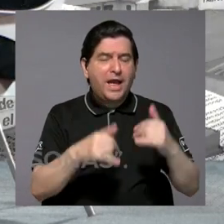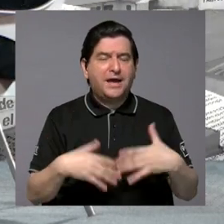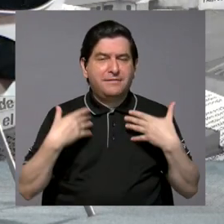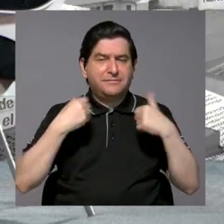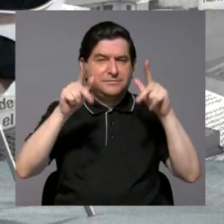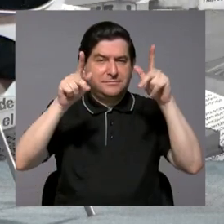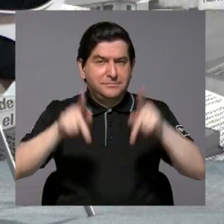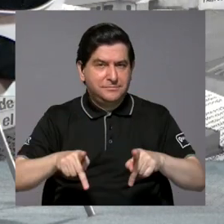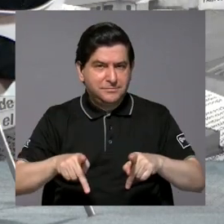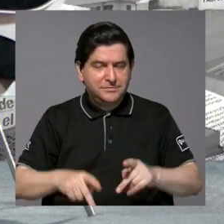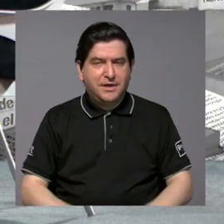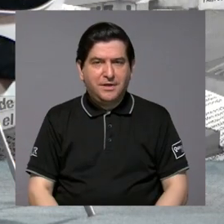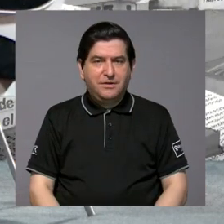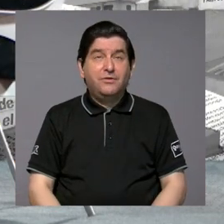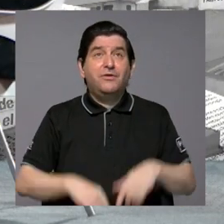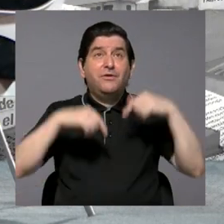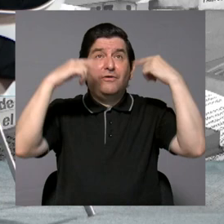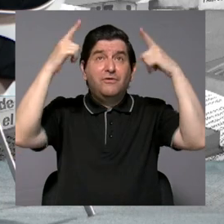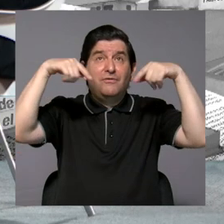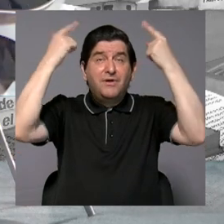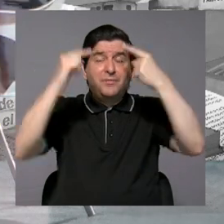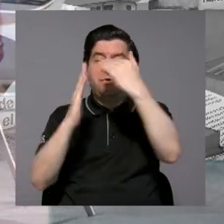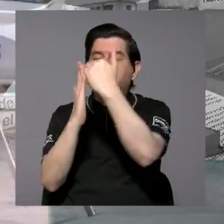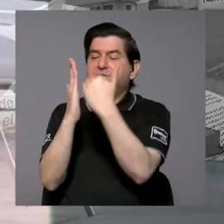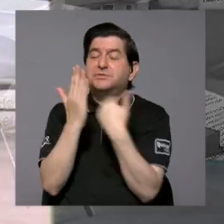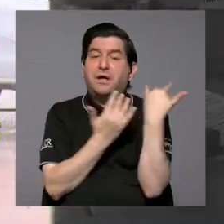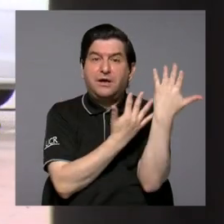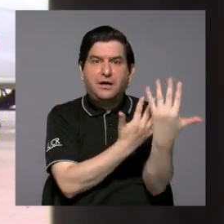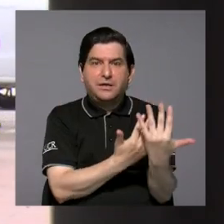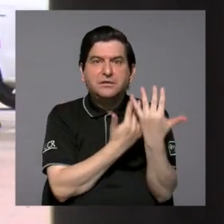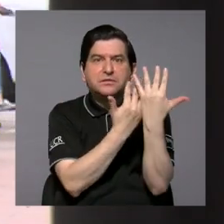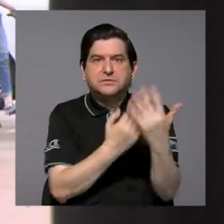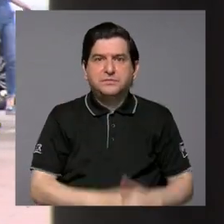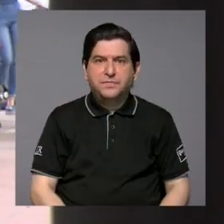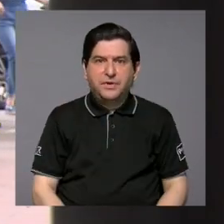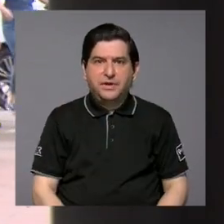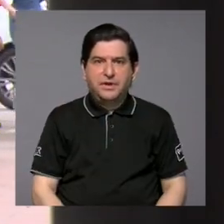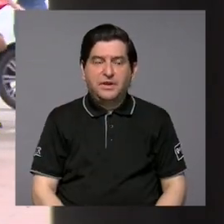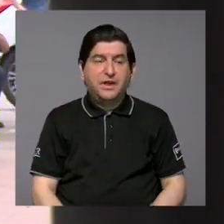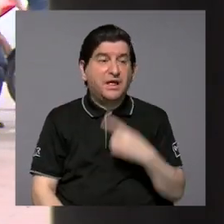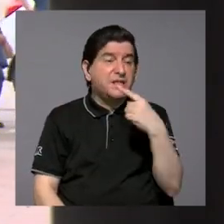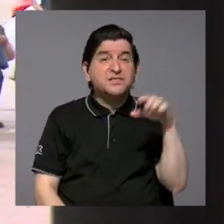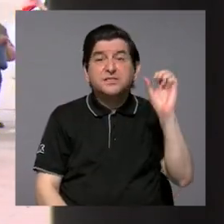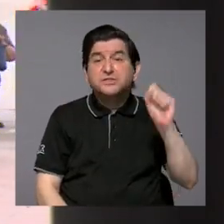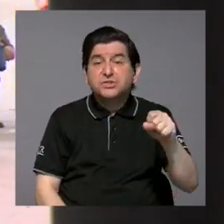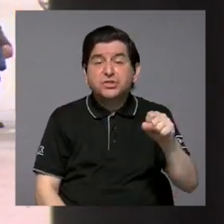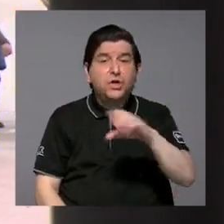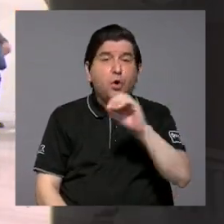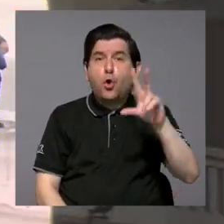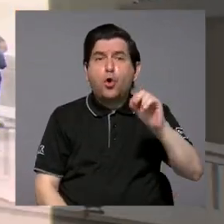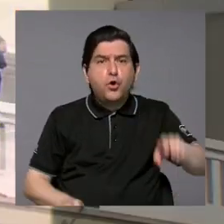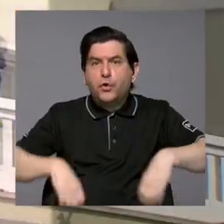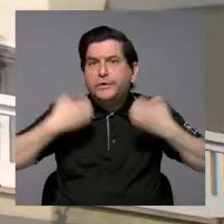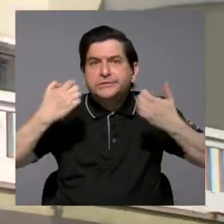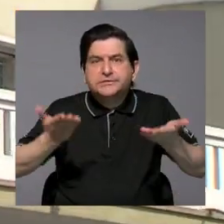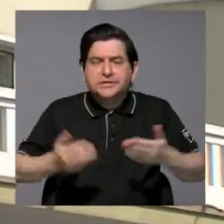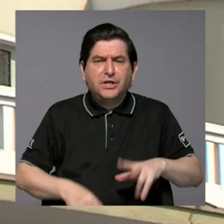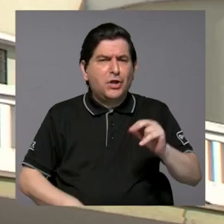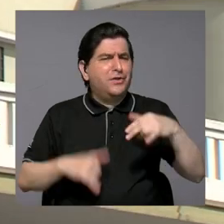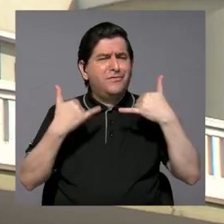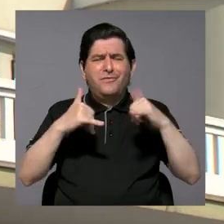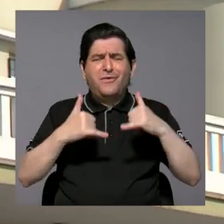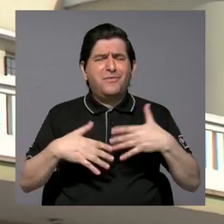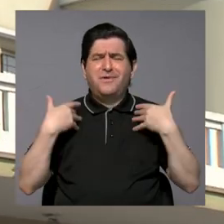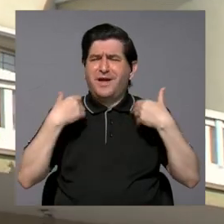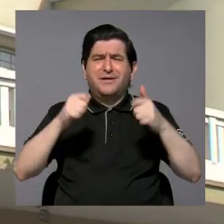salud de las personas, como las famosas listas de espera, que resulta que sí están, luego que no. No debemos jugar, repito, con la